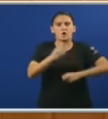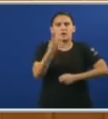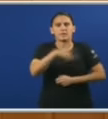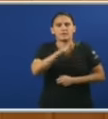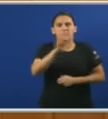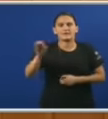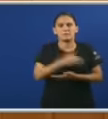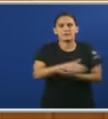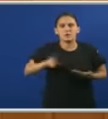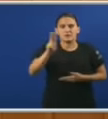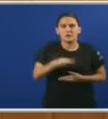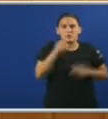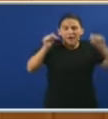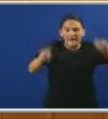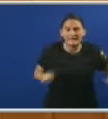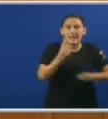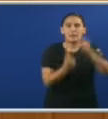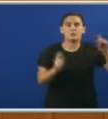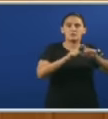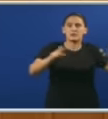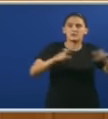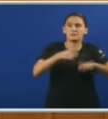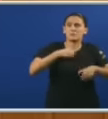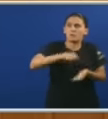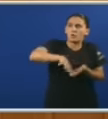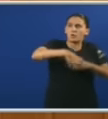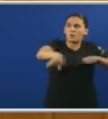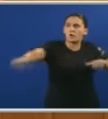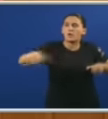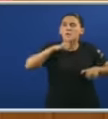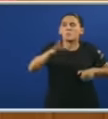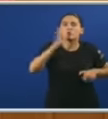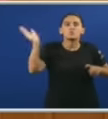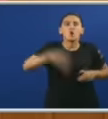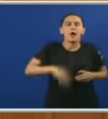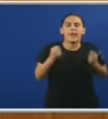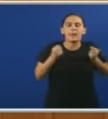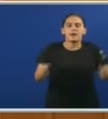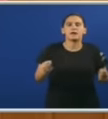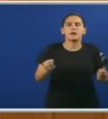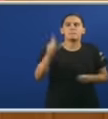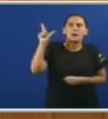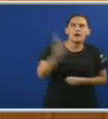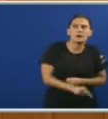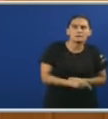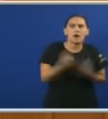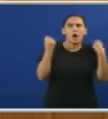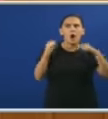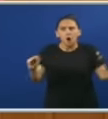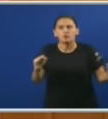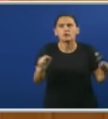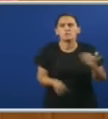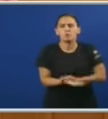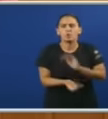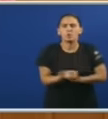millóns de euros E aquí Empresas que se poden deslocalizar Porque non temos Unha enerxía barata A pesar de producir